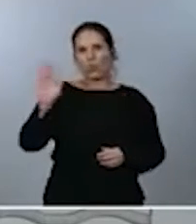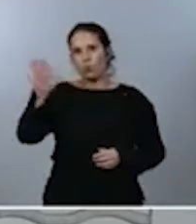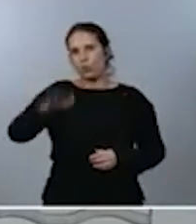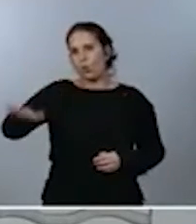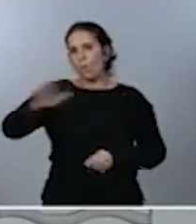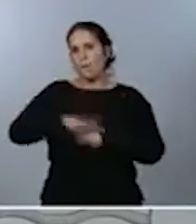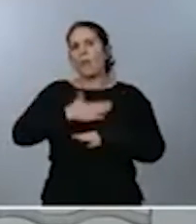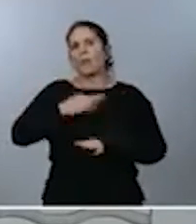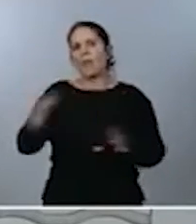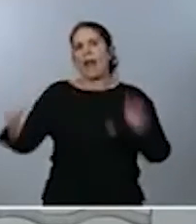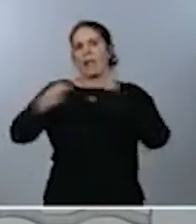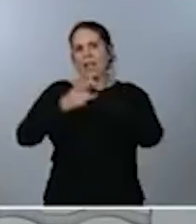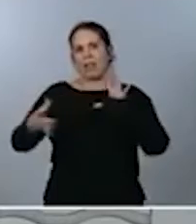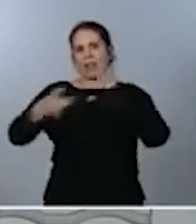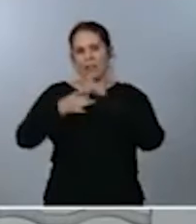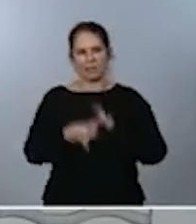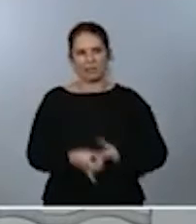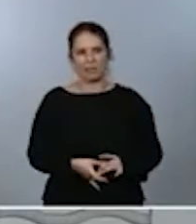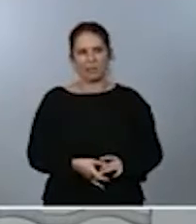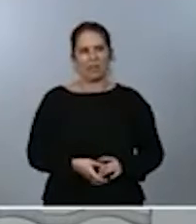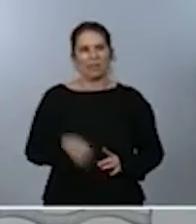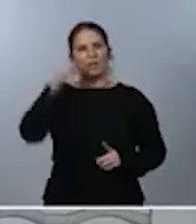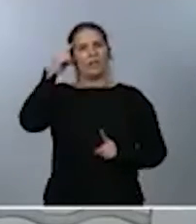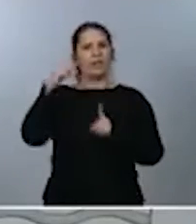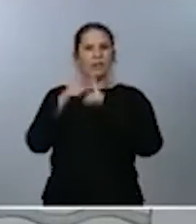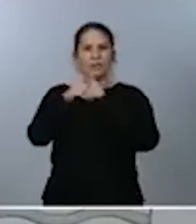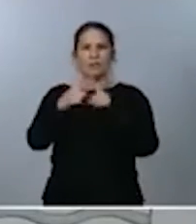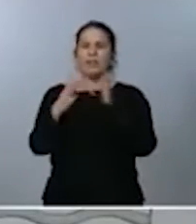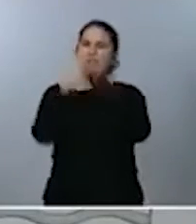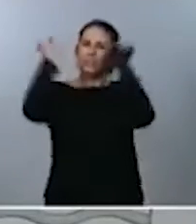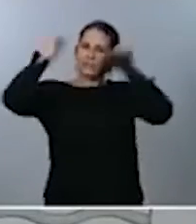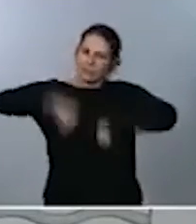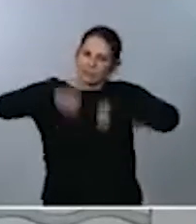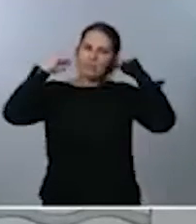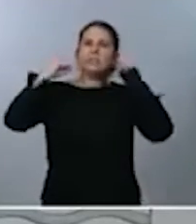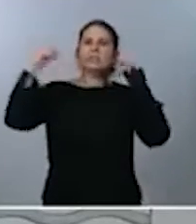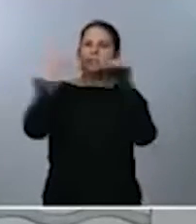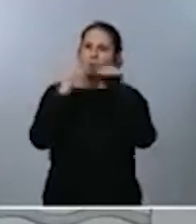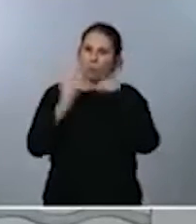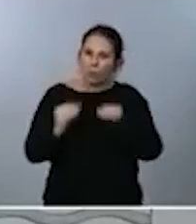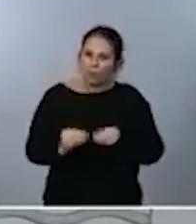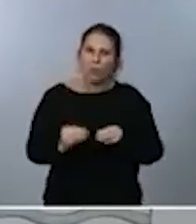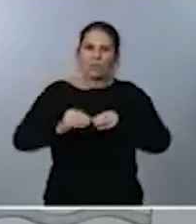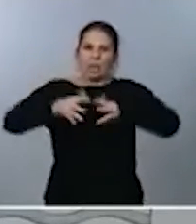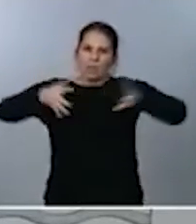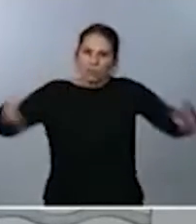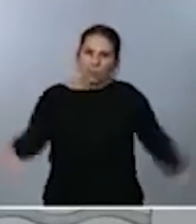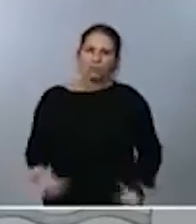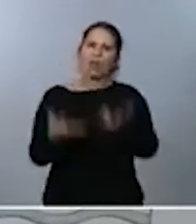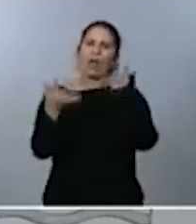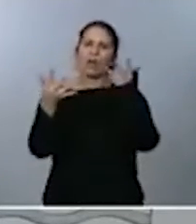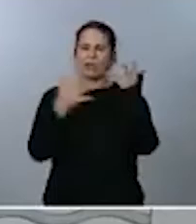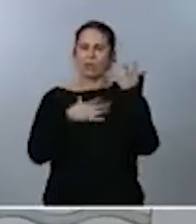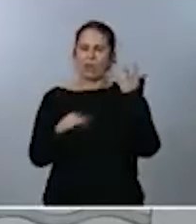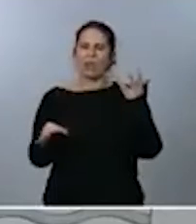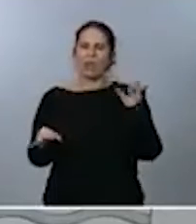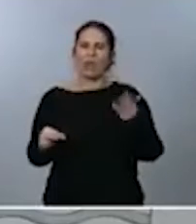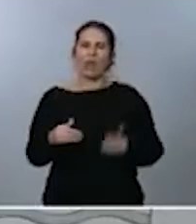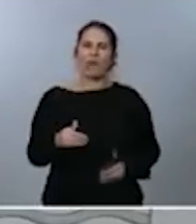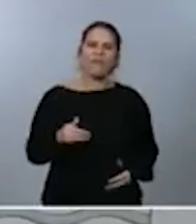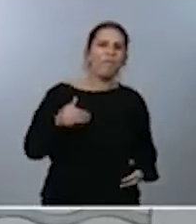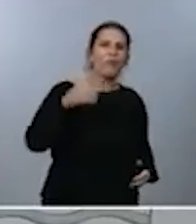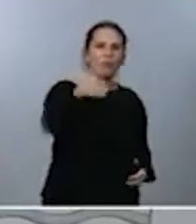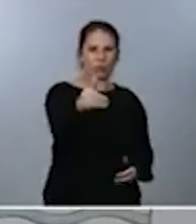coordinación, para que los dos países puedan tener sinergias comunes, se puedan impulsar y podamos conquistar ese futuro que ambos